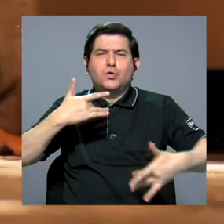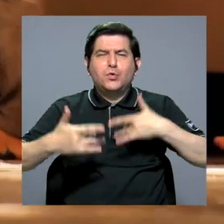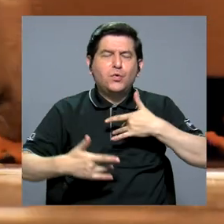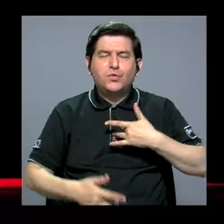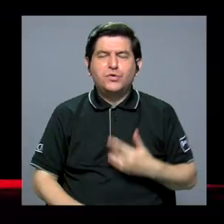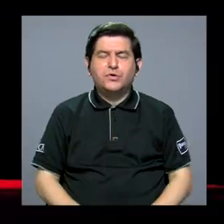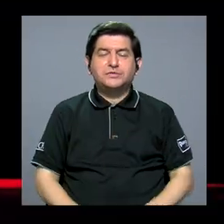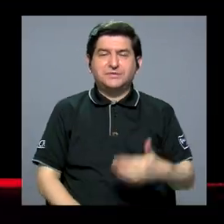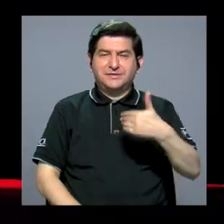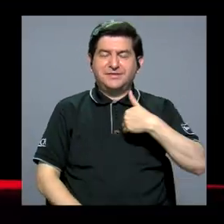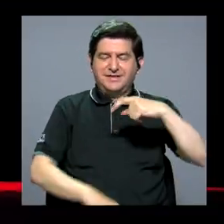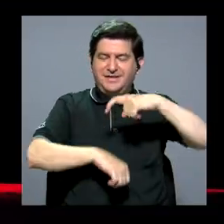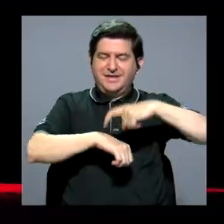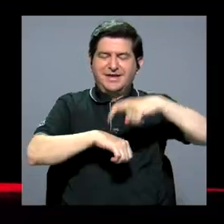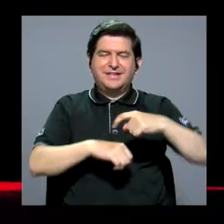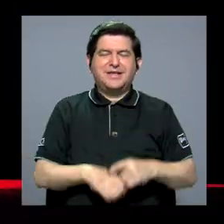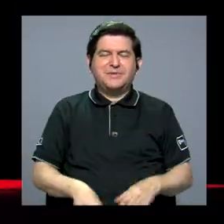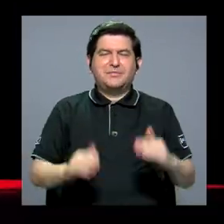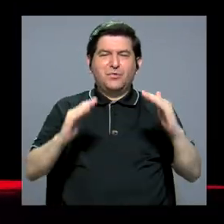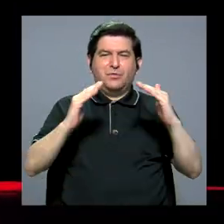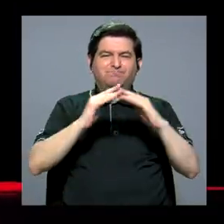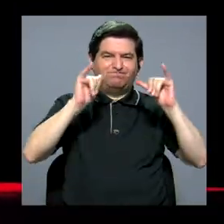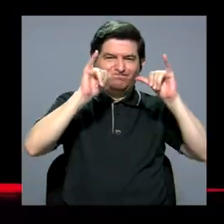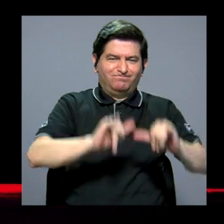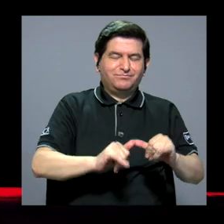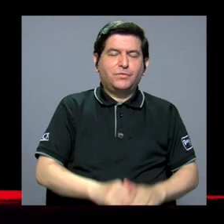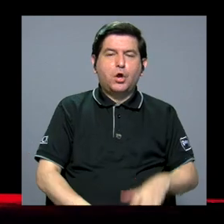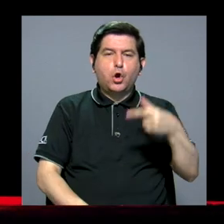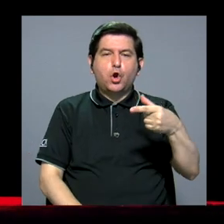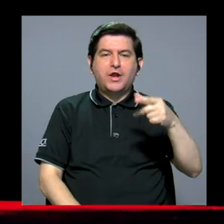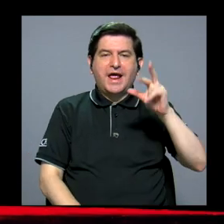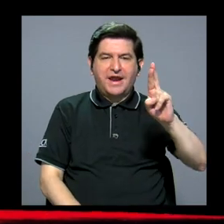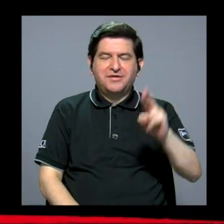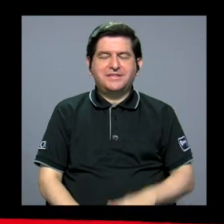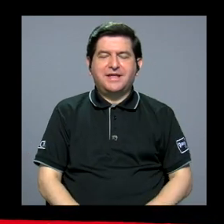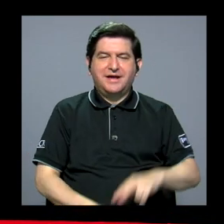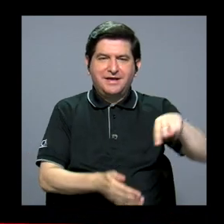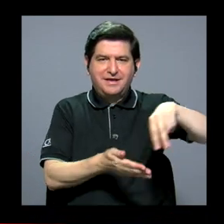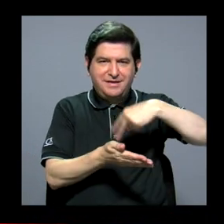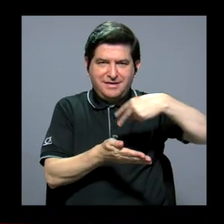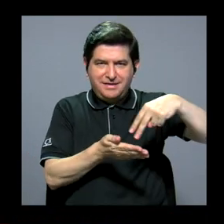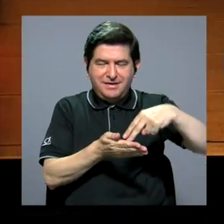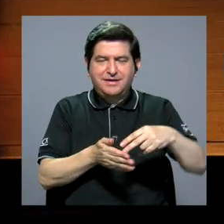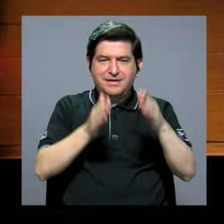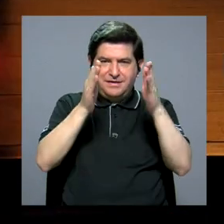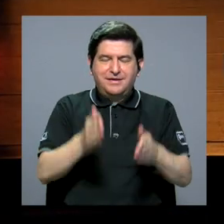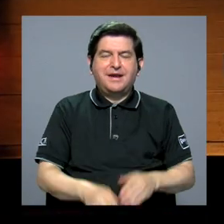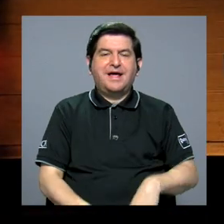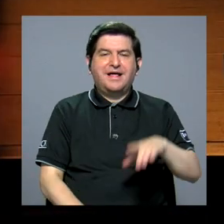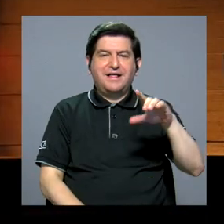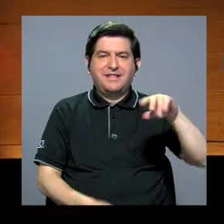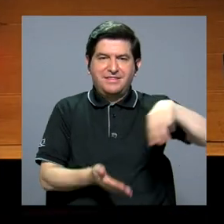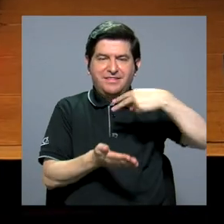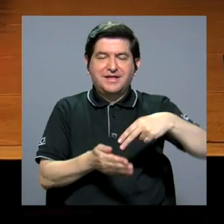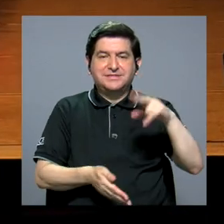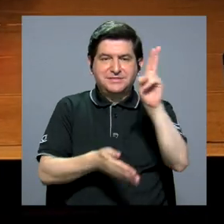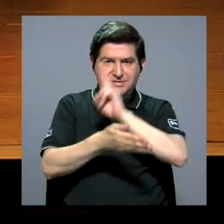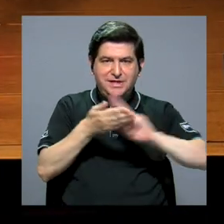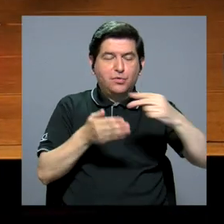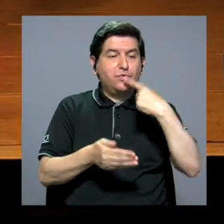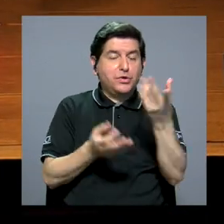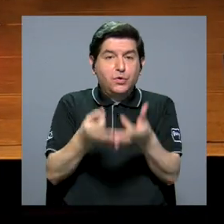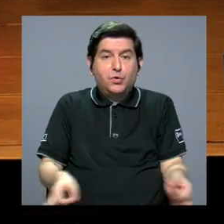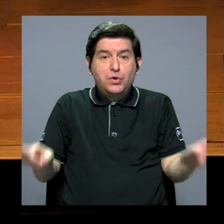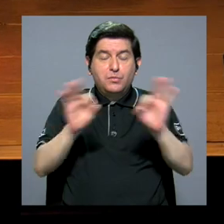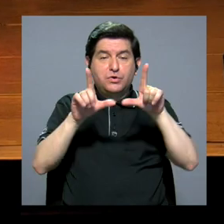embargaron durante el confinamiento. Gloriana Retana, coreógrafa de Danza U, explicó la importancia para el Gremio